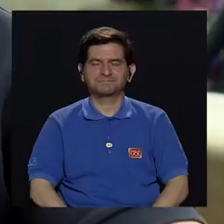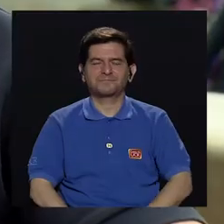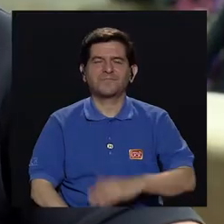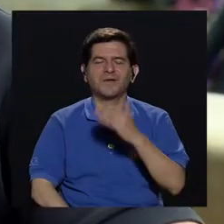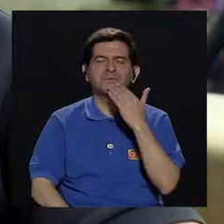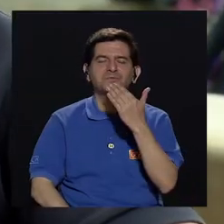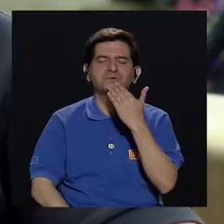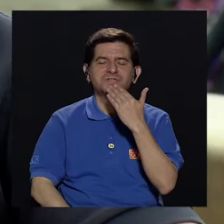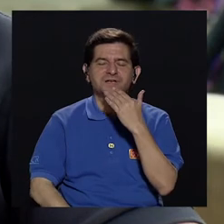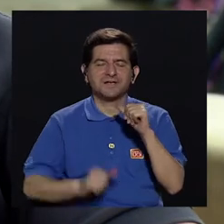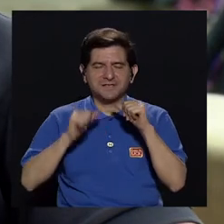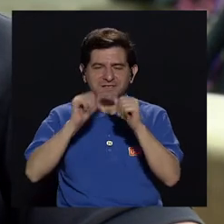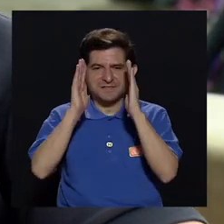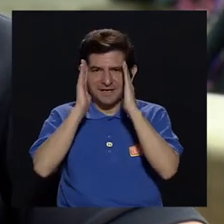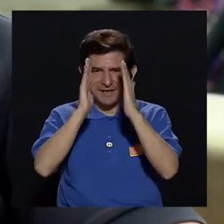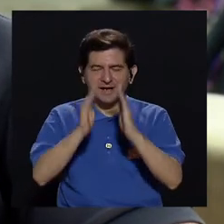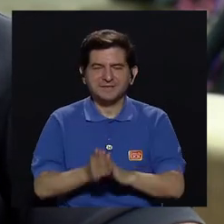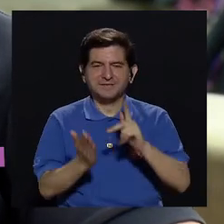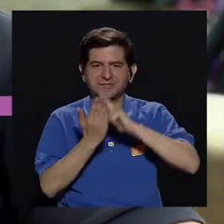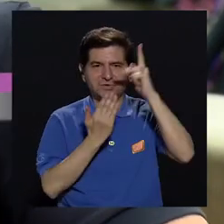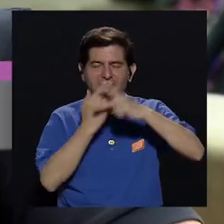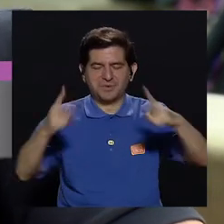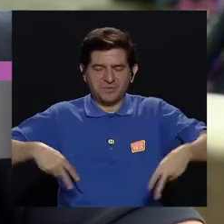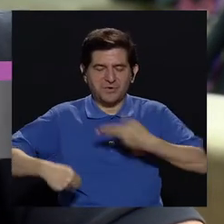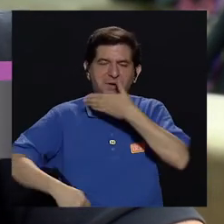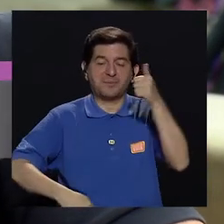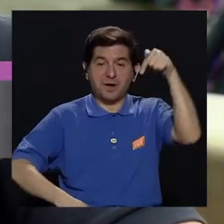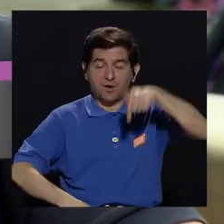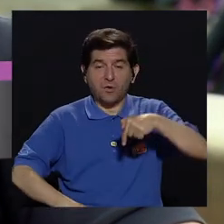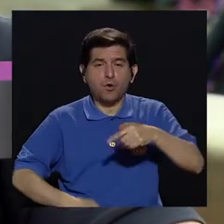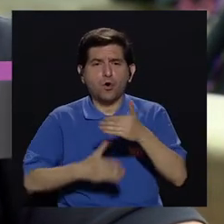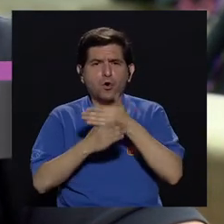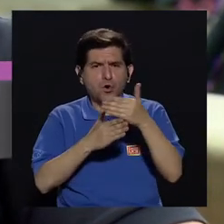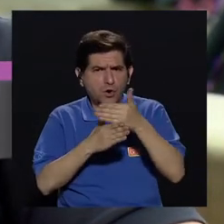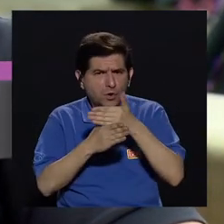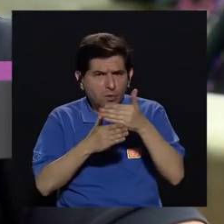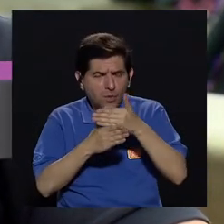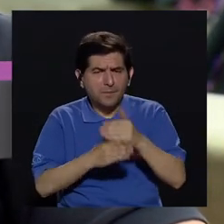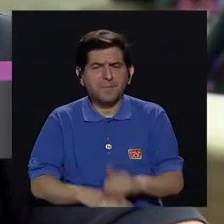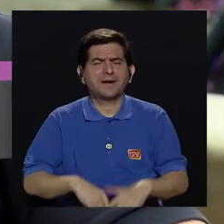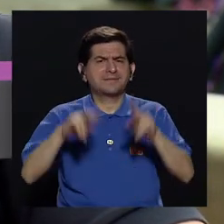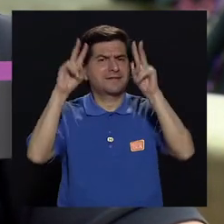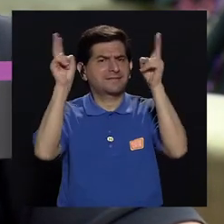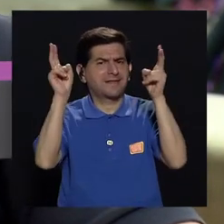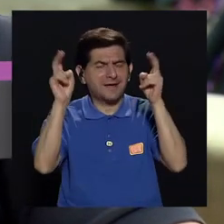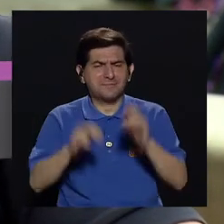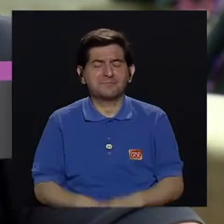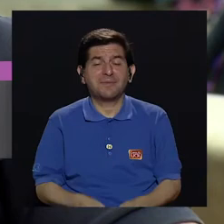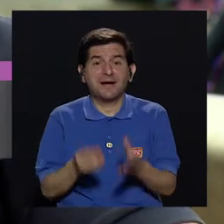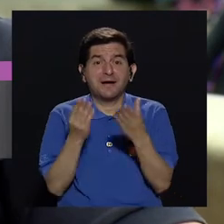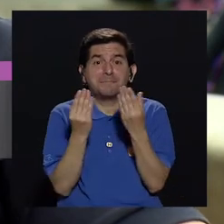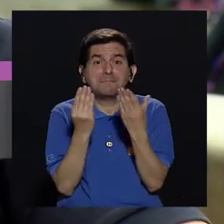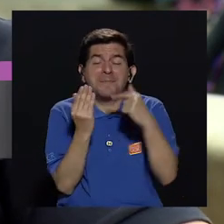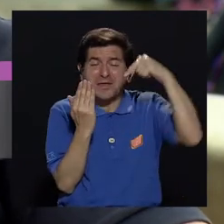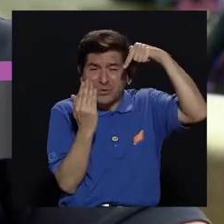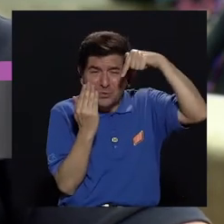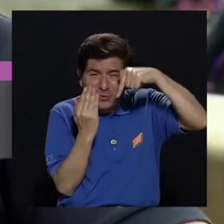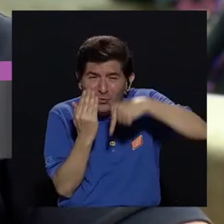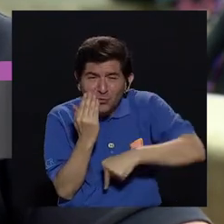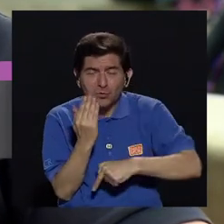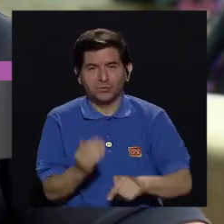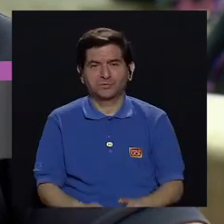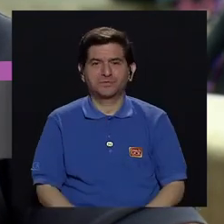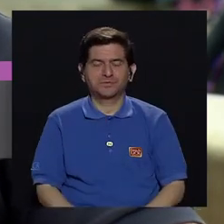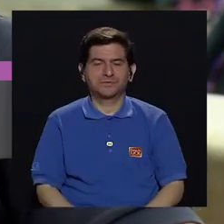Gracias por continuar con nosotros en Vivir Mejor. El día de hoy estamos compartiendo con ustedes el tema de los ataques de pánico.